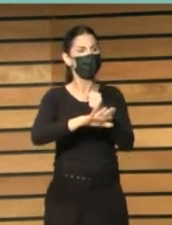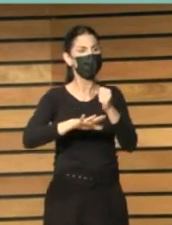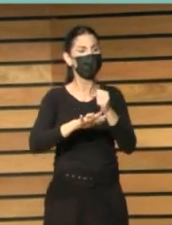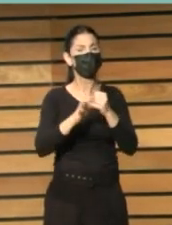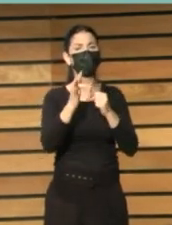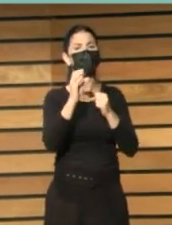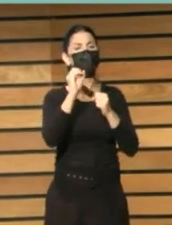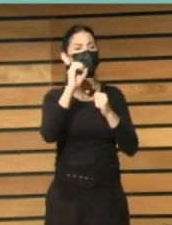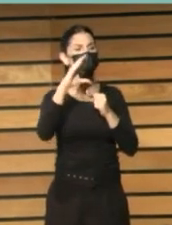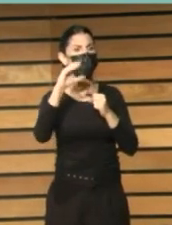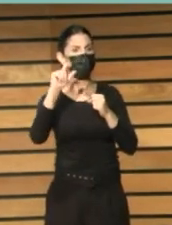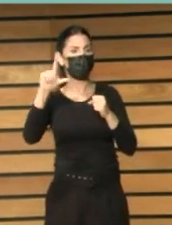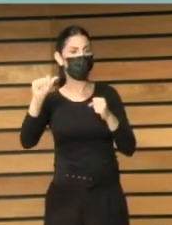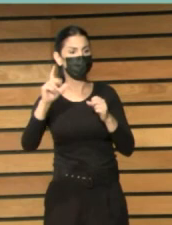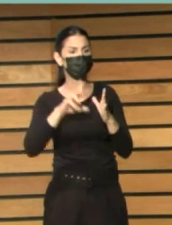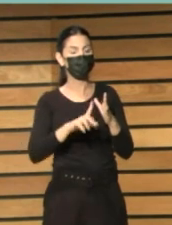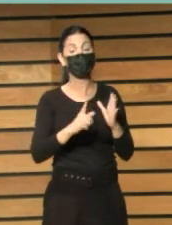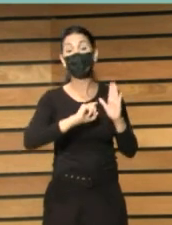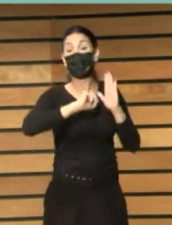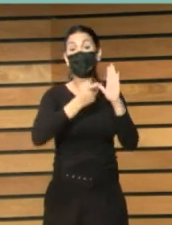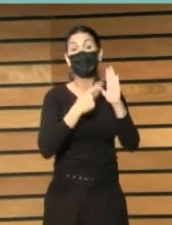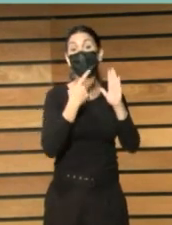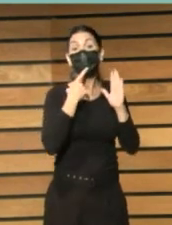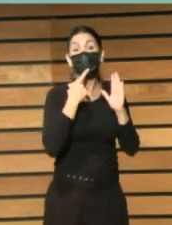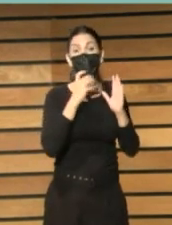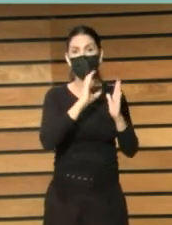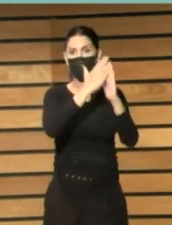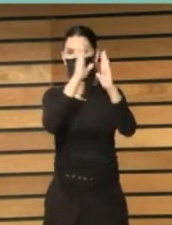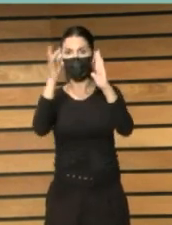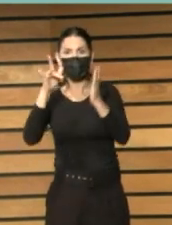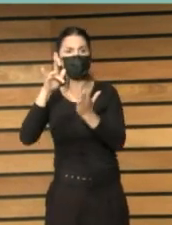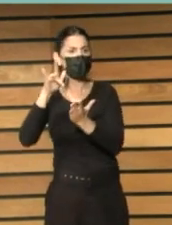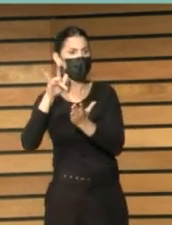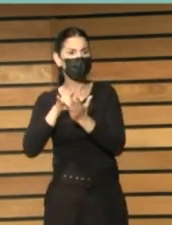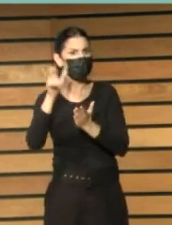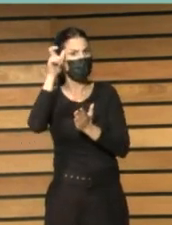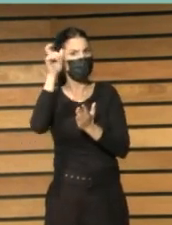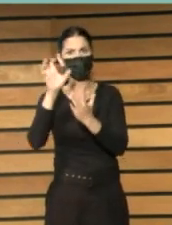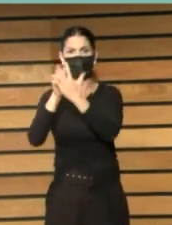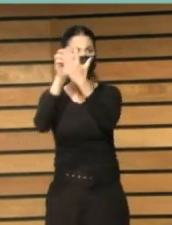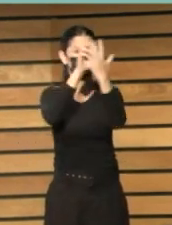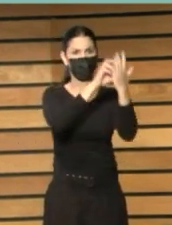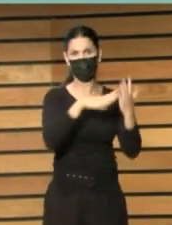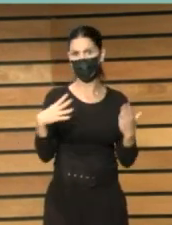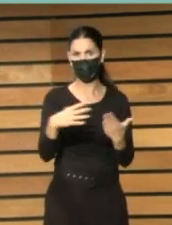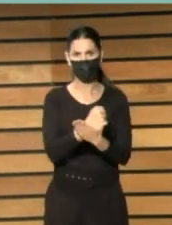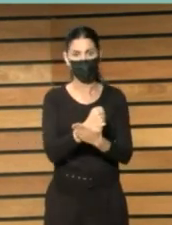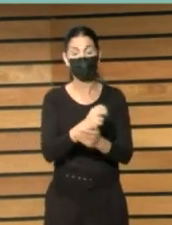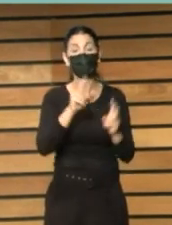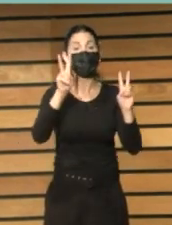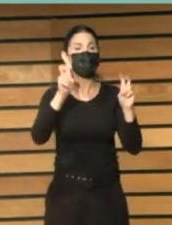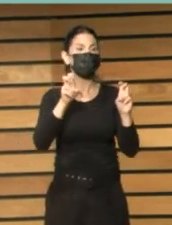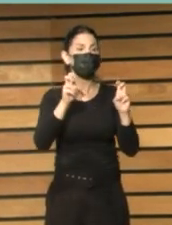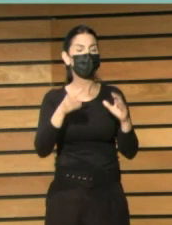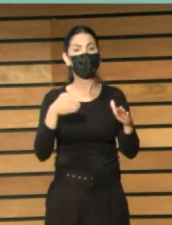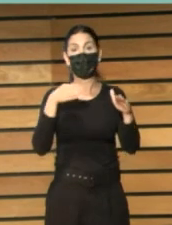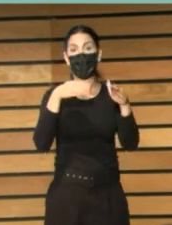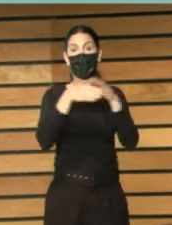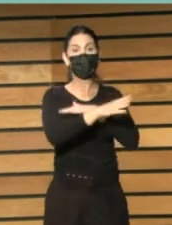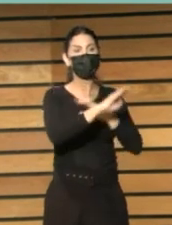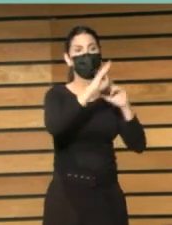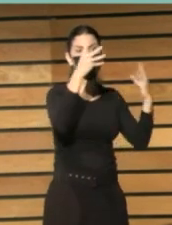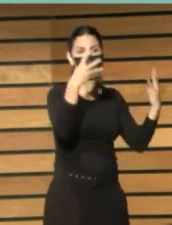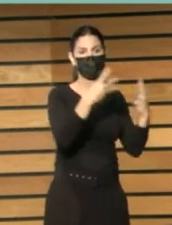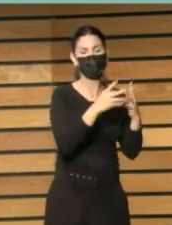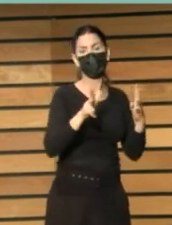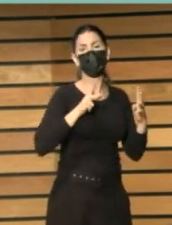municipios tienen que tener biblioteca y punto y también recoge como internet acceso a la formación digital como derecho